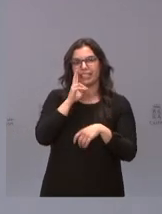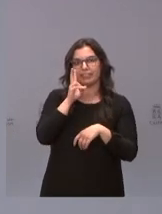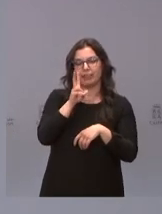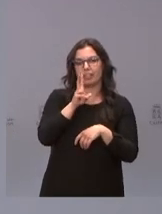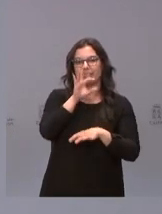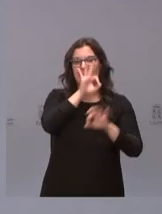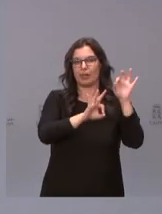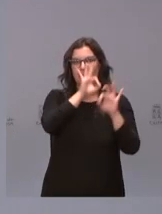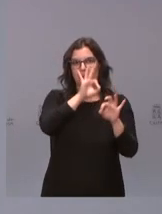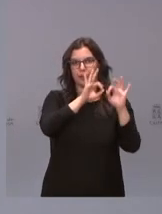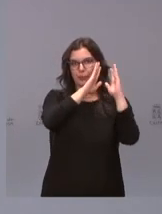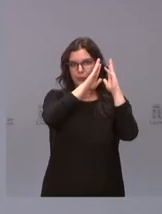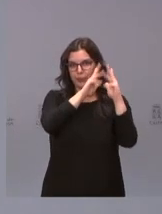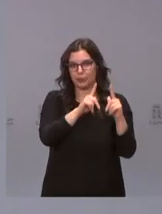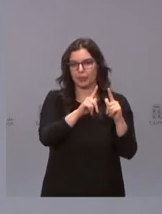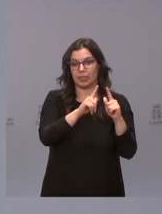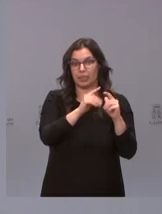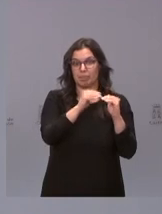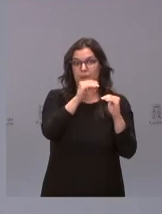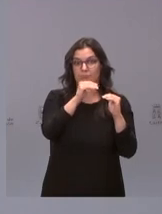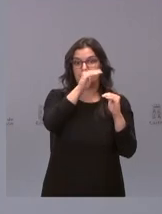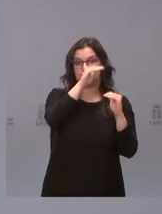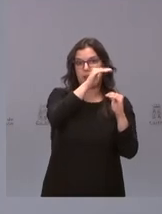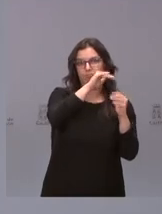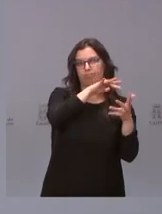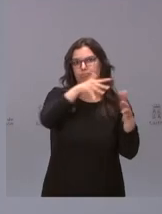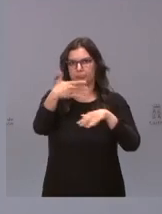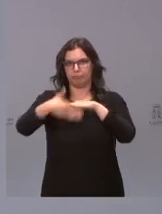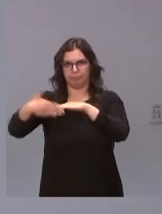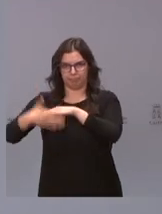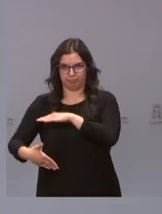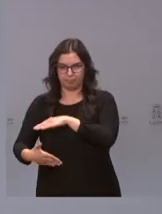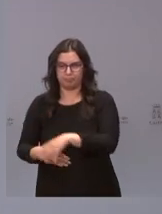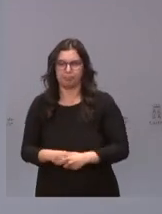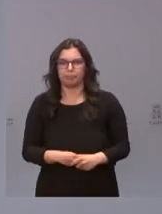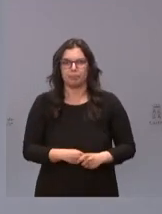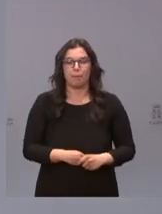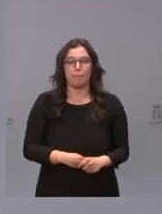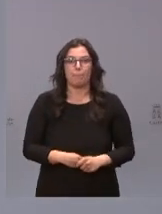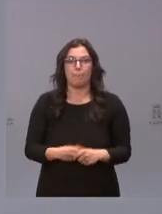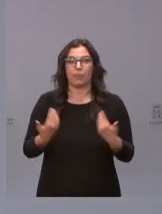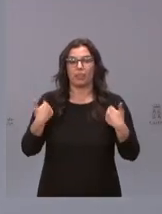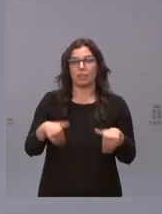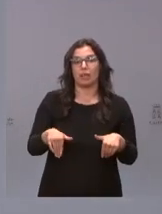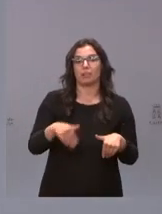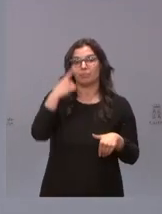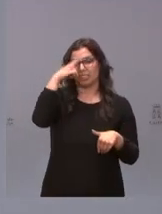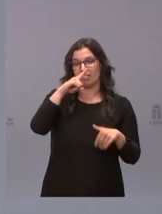incrementando el número de incidencia acumulada en COVID-19 superado los 150